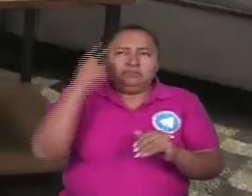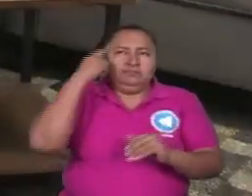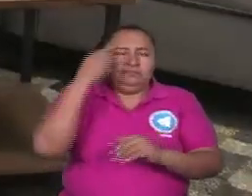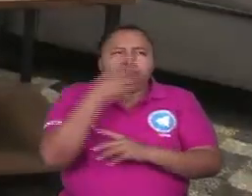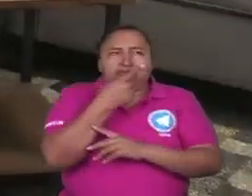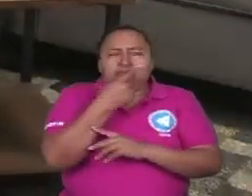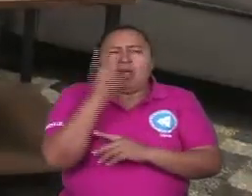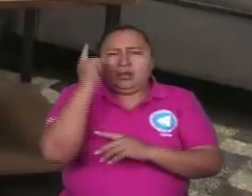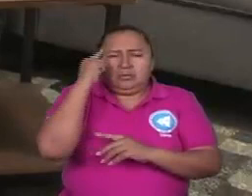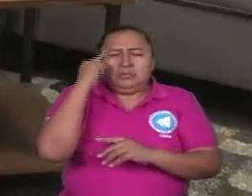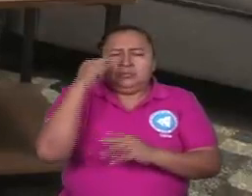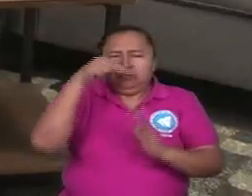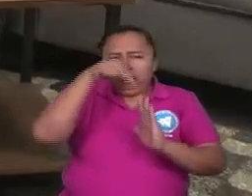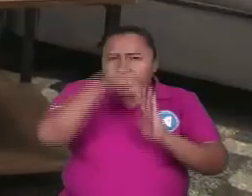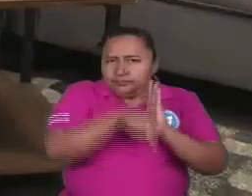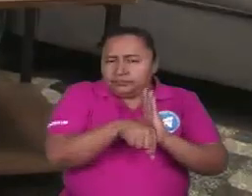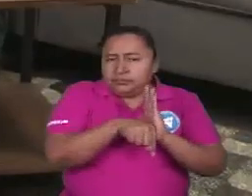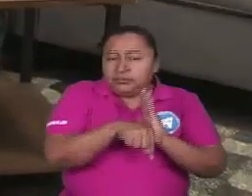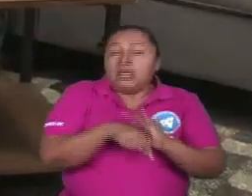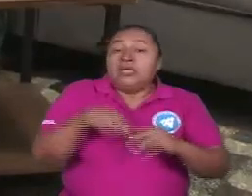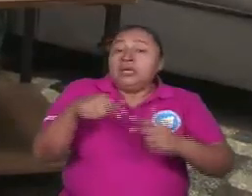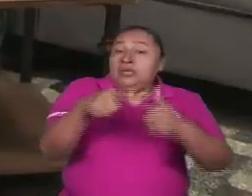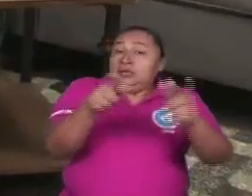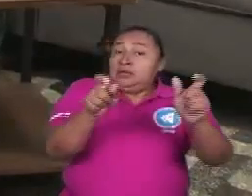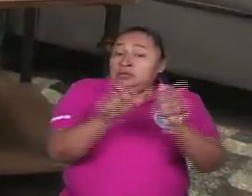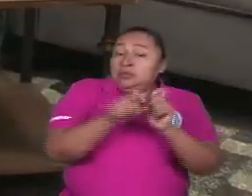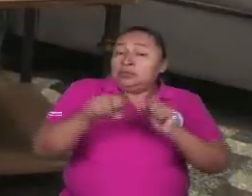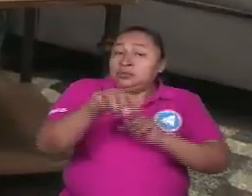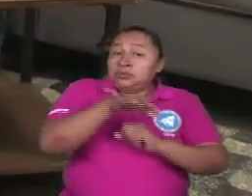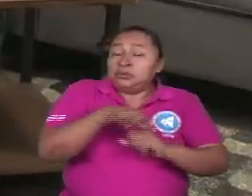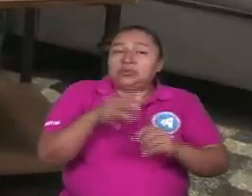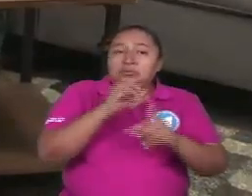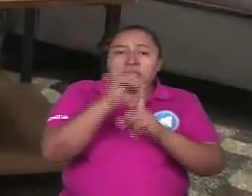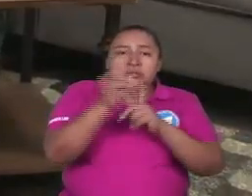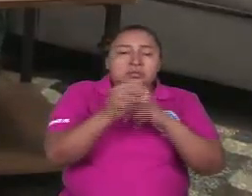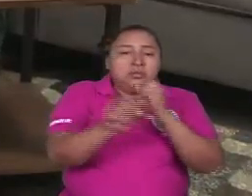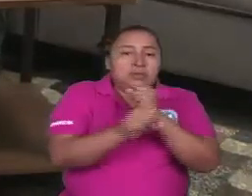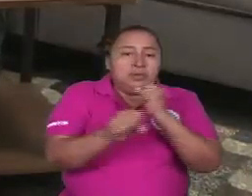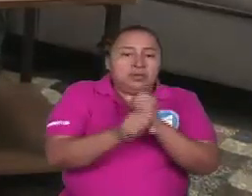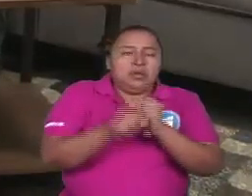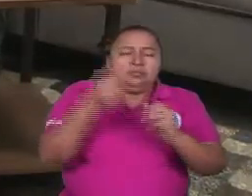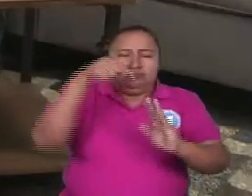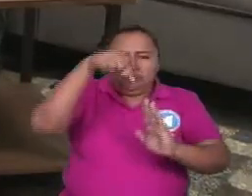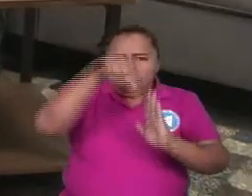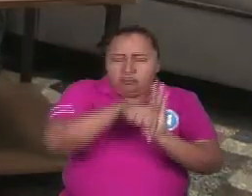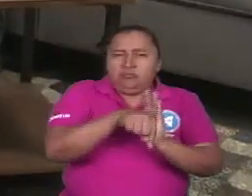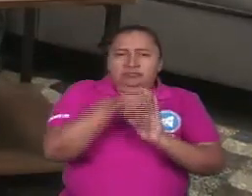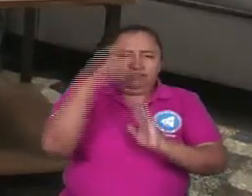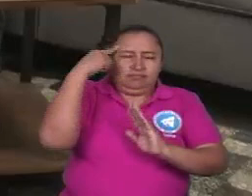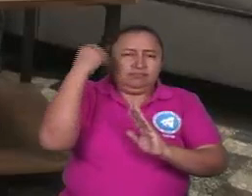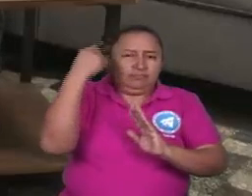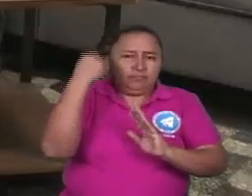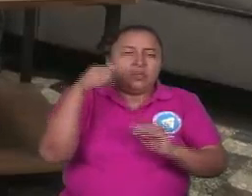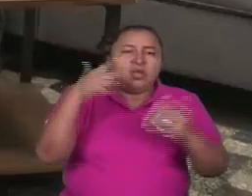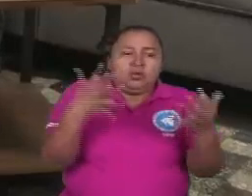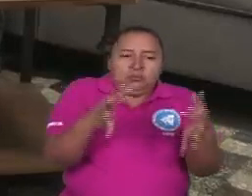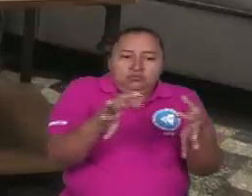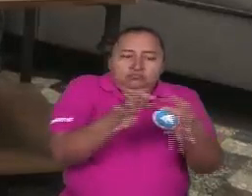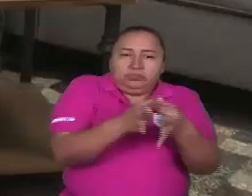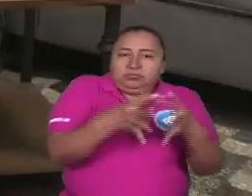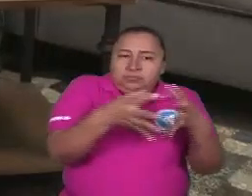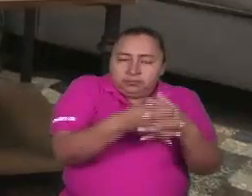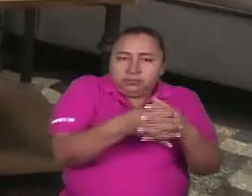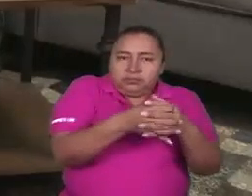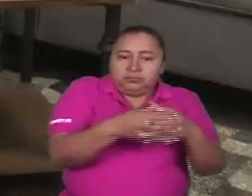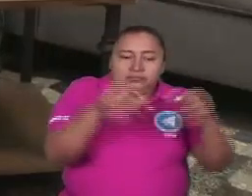reflexión y al movimiento social revolucionario y sindical y a los trabajadores a profundizar por un lado la unidad alrededor